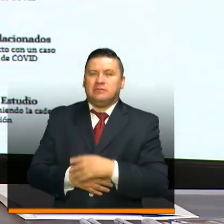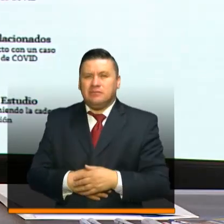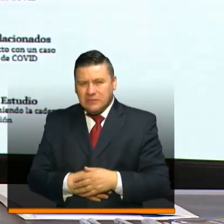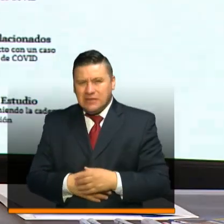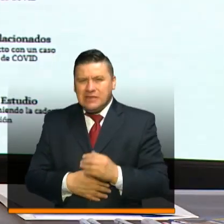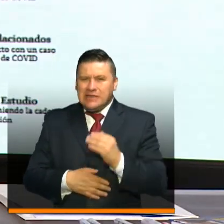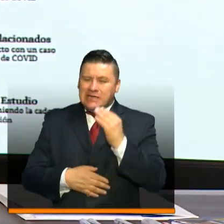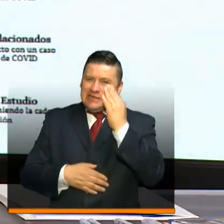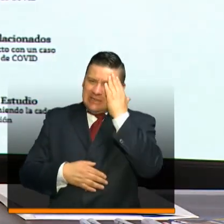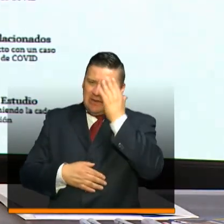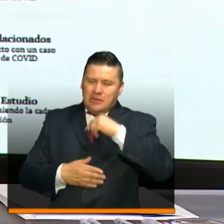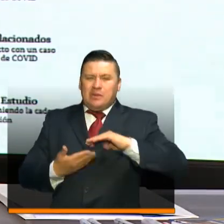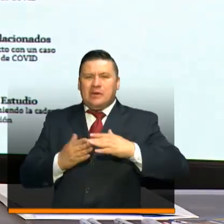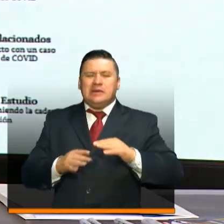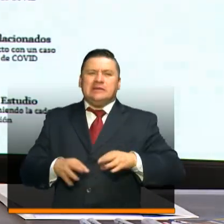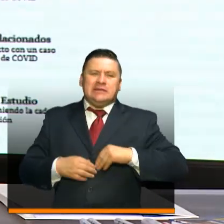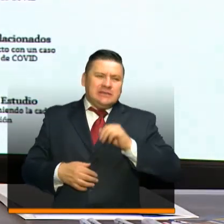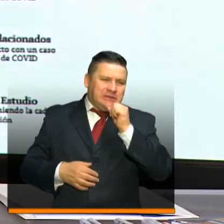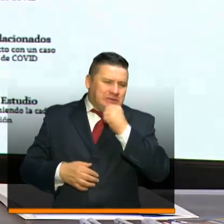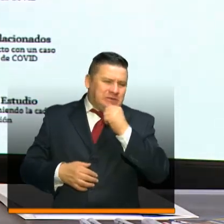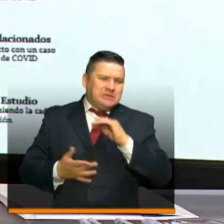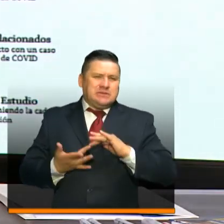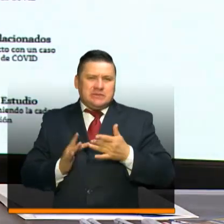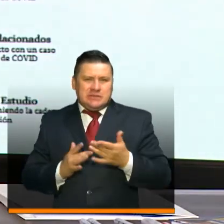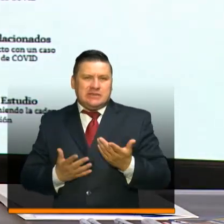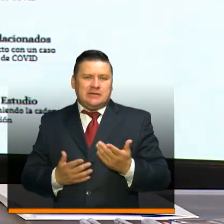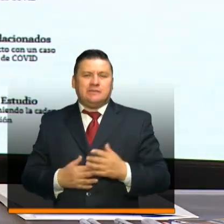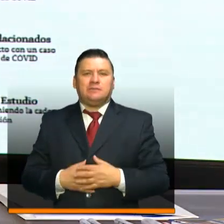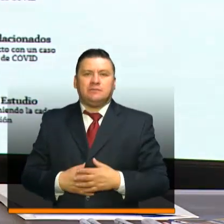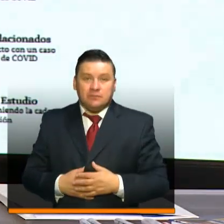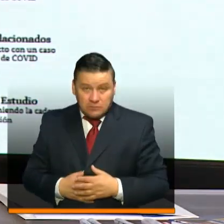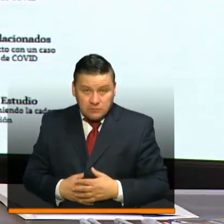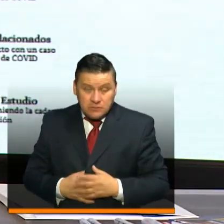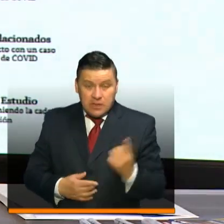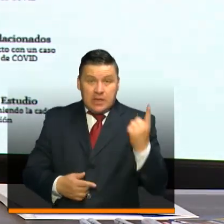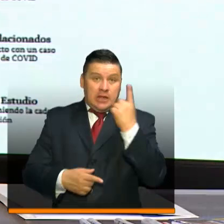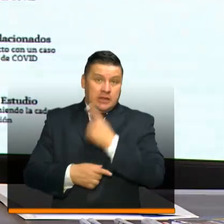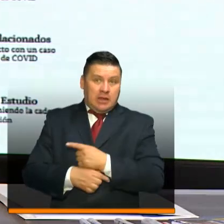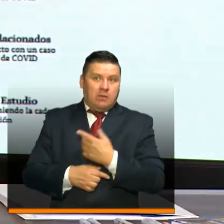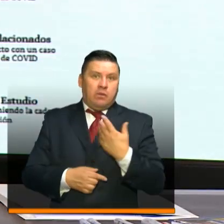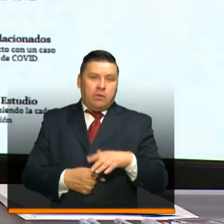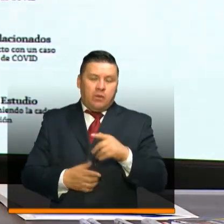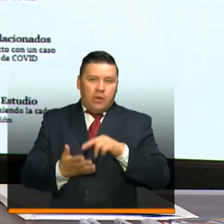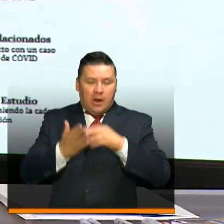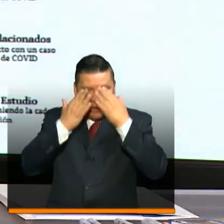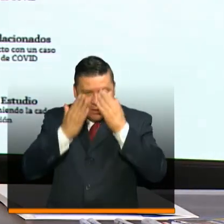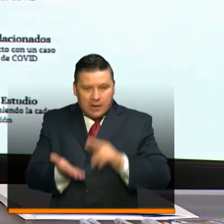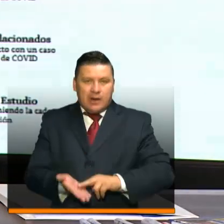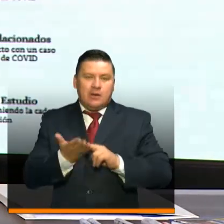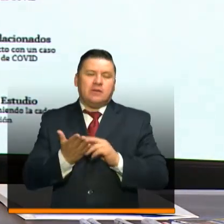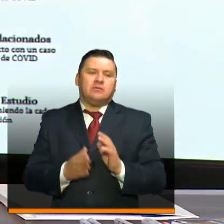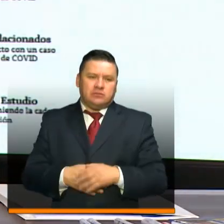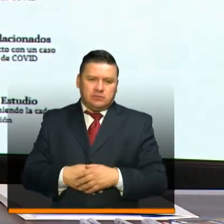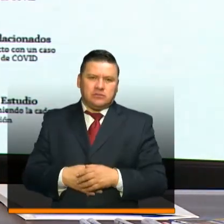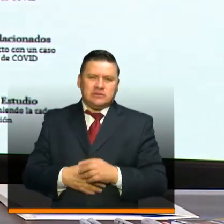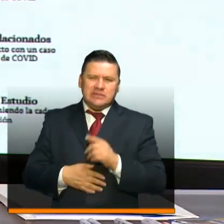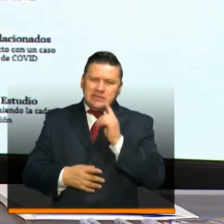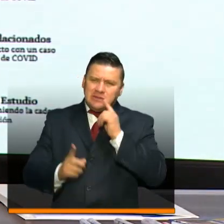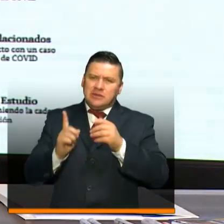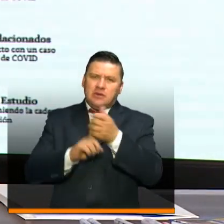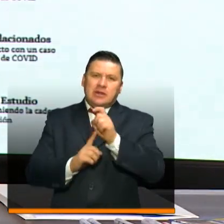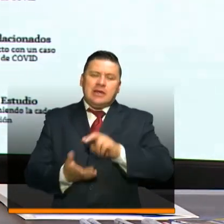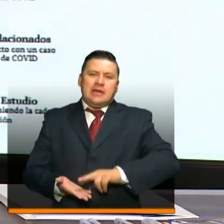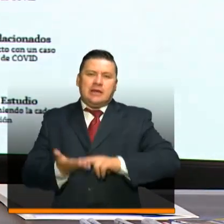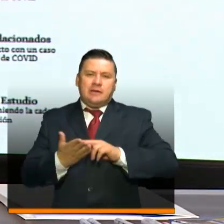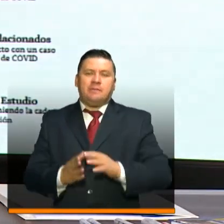Y sabemos que es una población que ha sufrido mucho y que ve con ilusión el día en que se restablezca la democracia y hay una perspectiva de